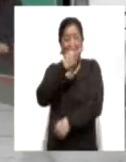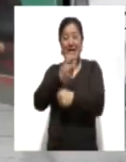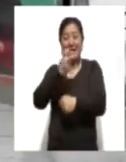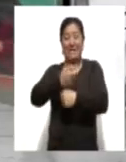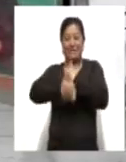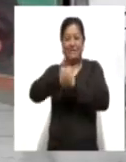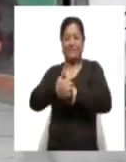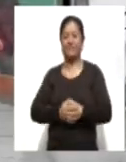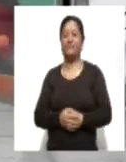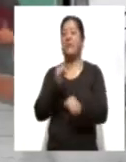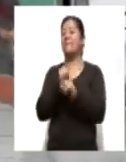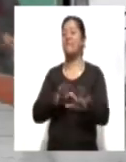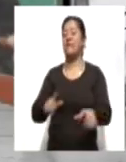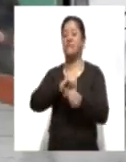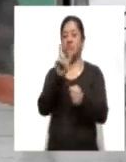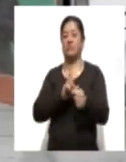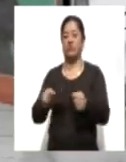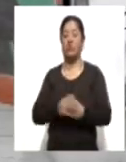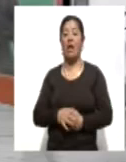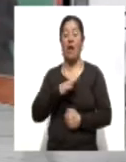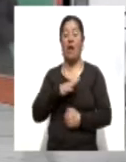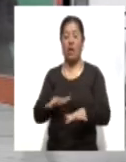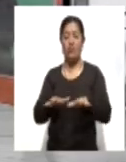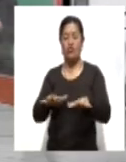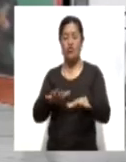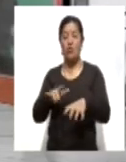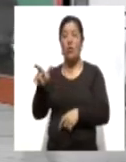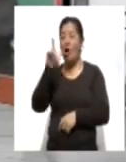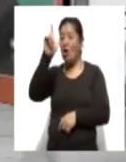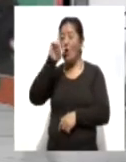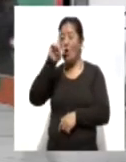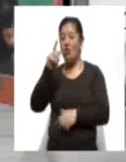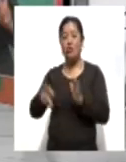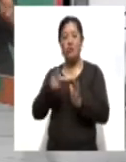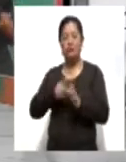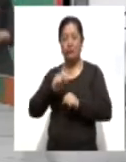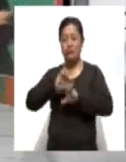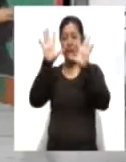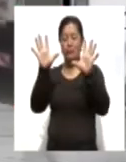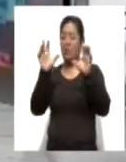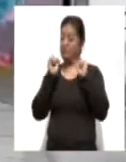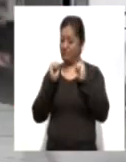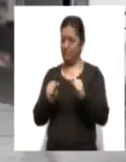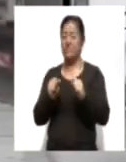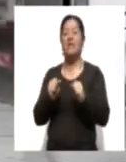En información nacional, hazaña el restablecimiento del servicio eléctrico, afirma el presidente López Obrador.